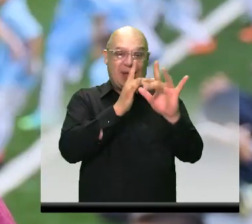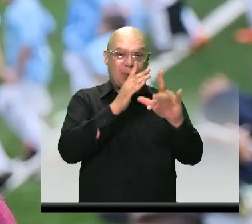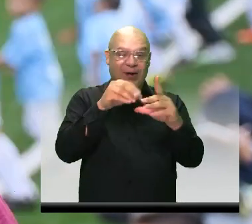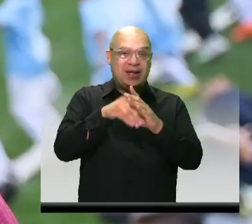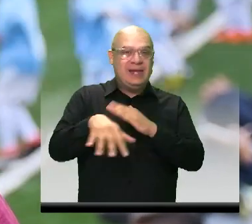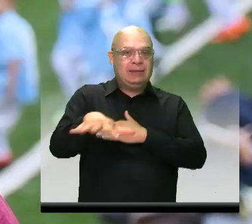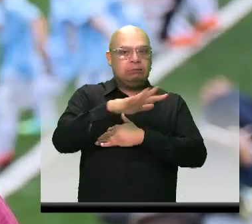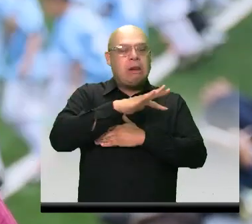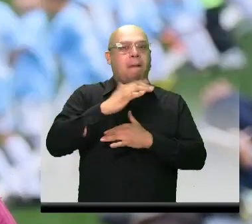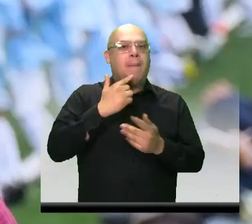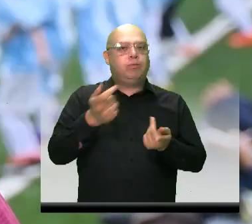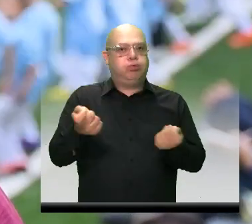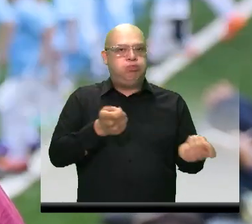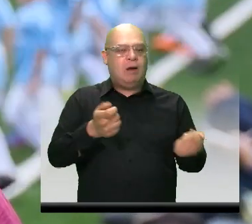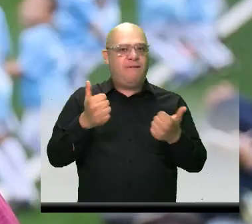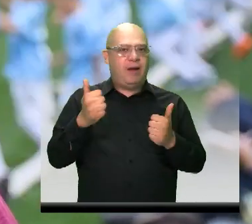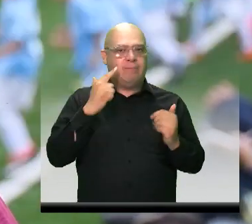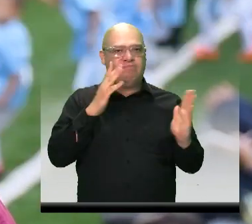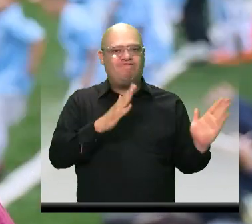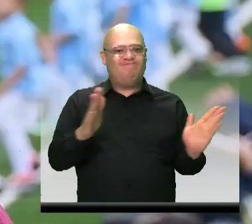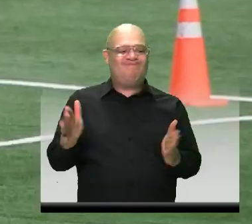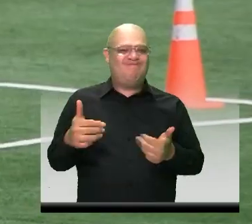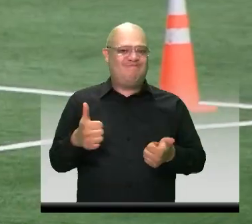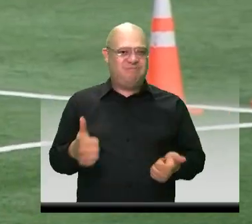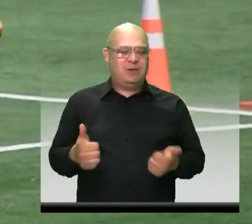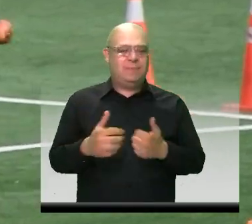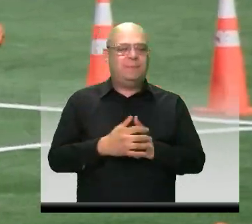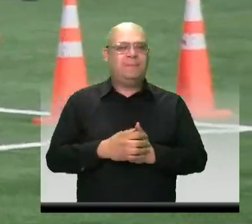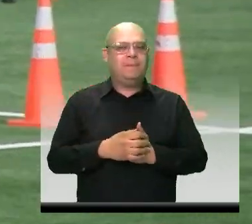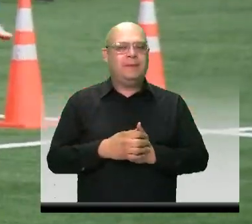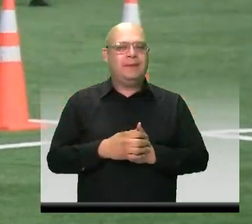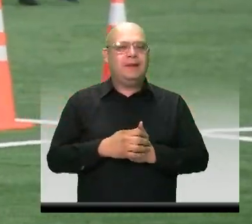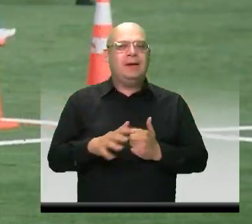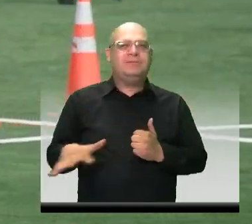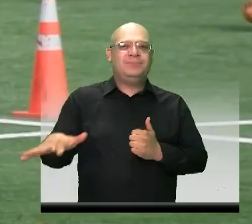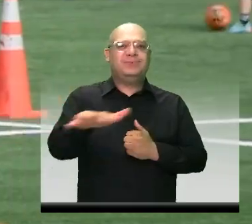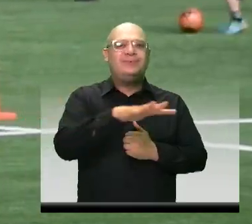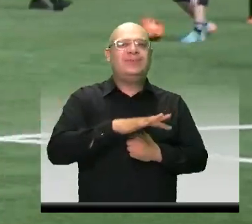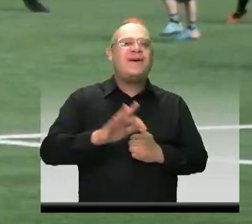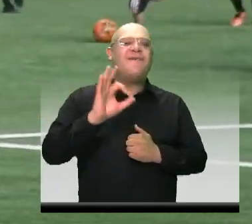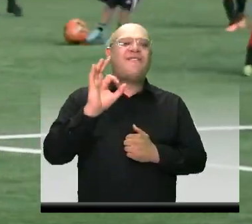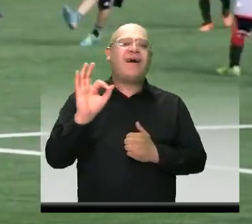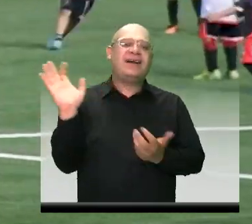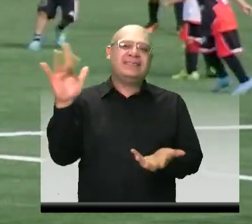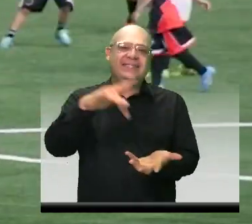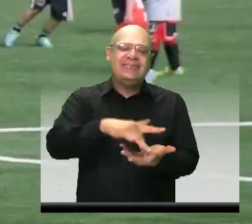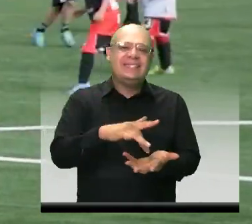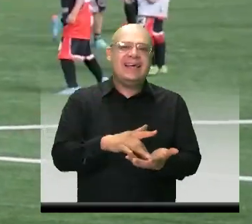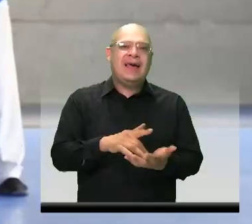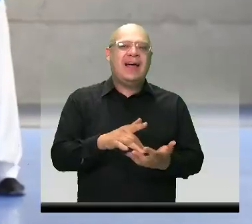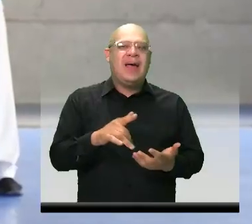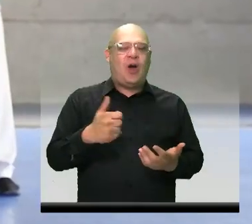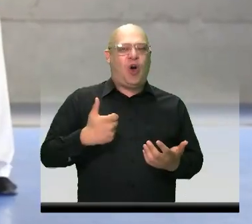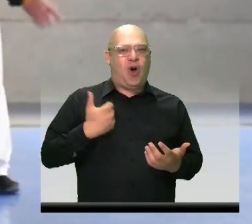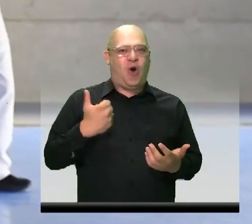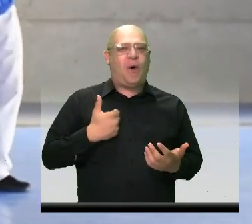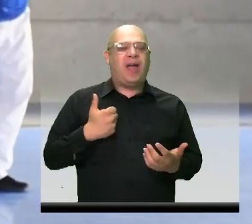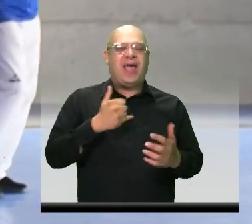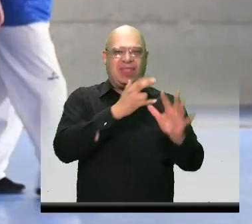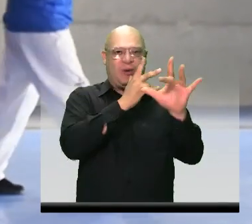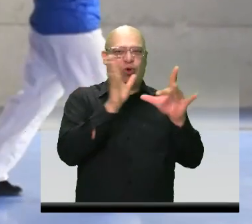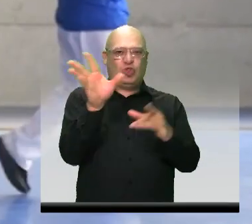manejo, la mejor utilidad y será un espacio excelente para el esparcimiento de todos nuestros jóvenes itagüiseños.